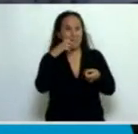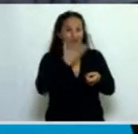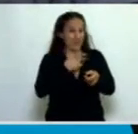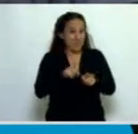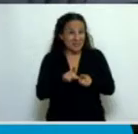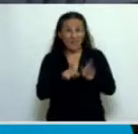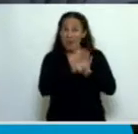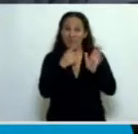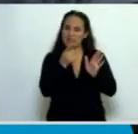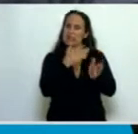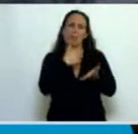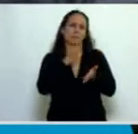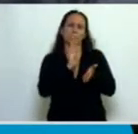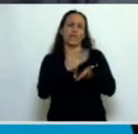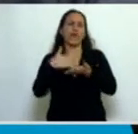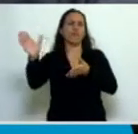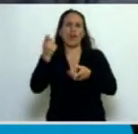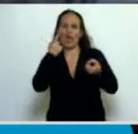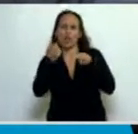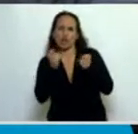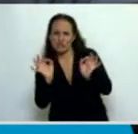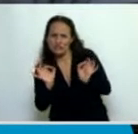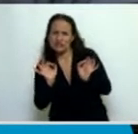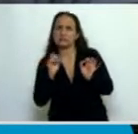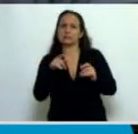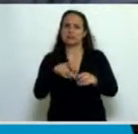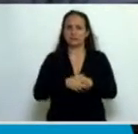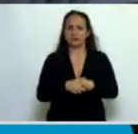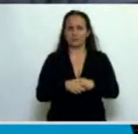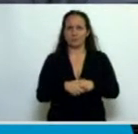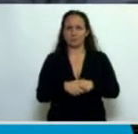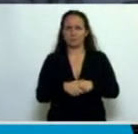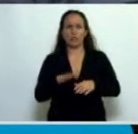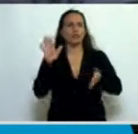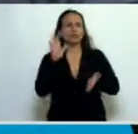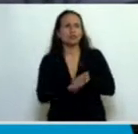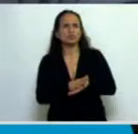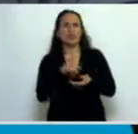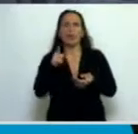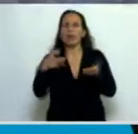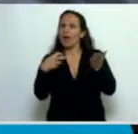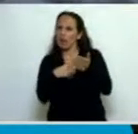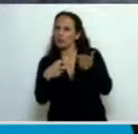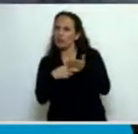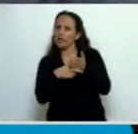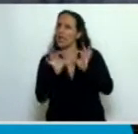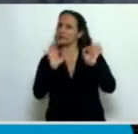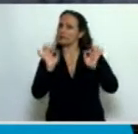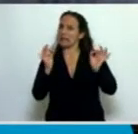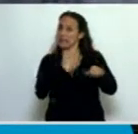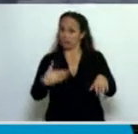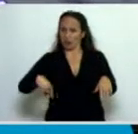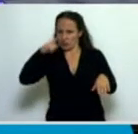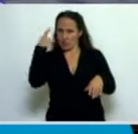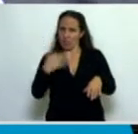establecido por la ley, de los controles establecidos por la ley, de la posibilidad de auditar por parte del Estado